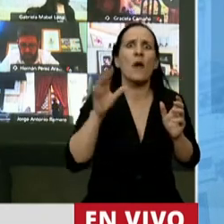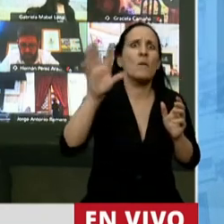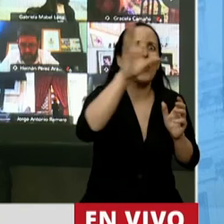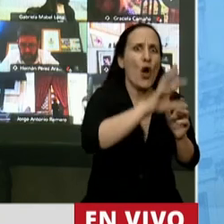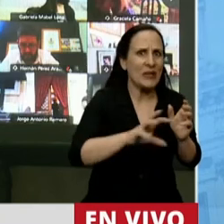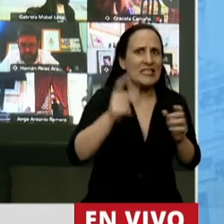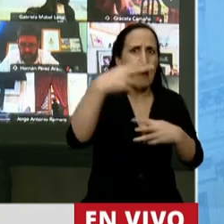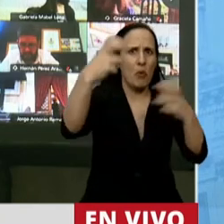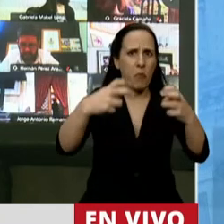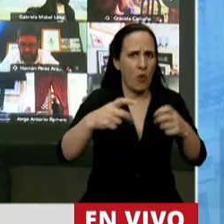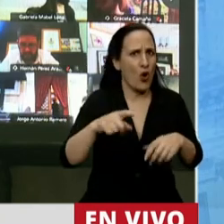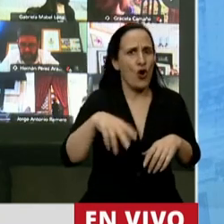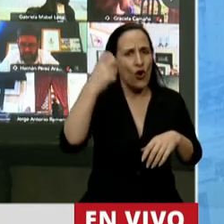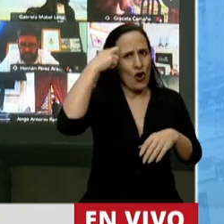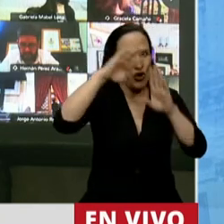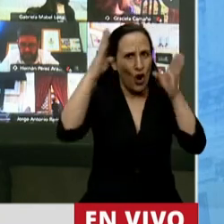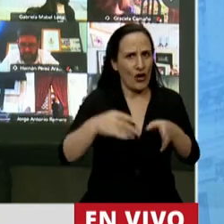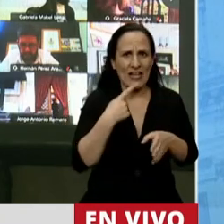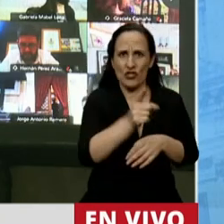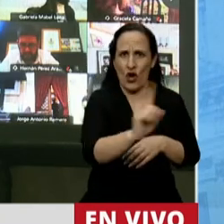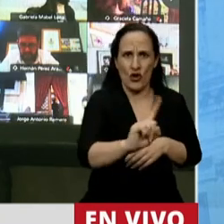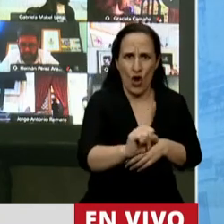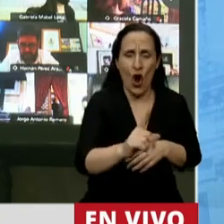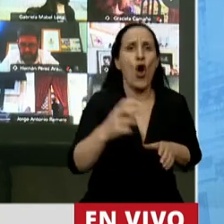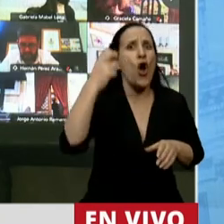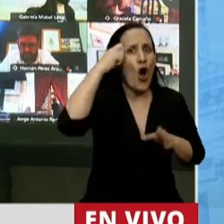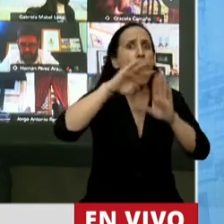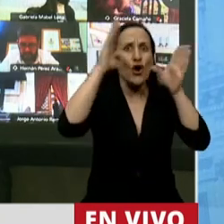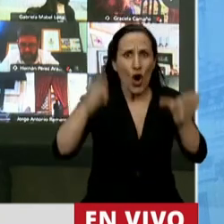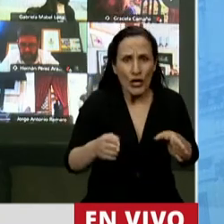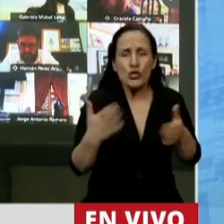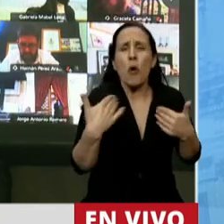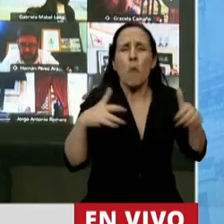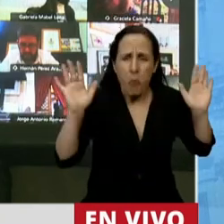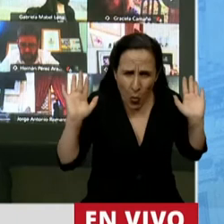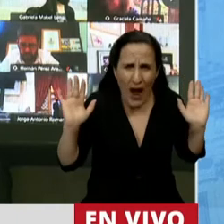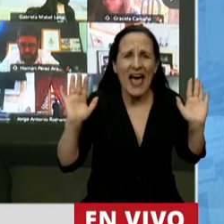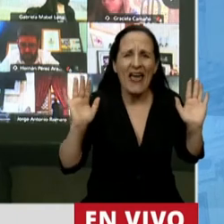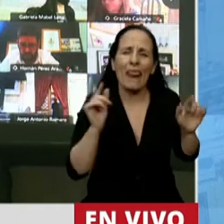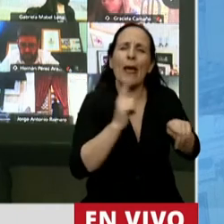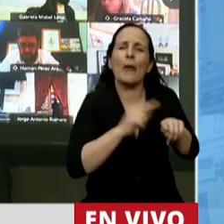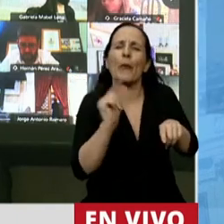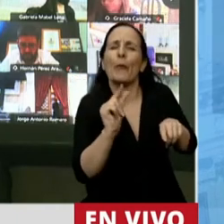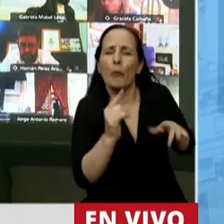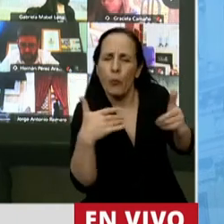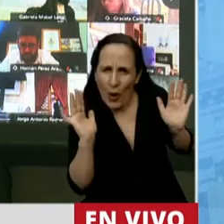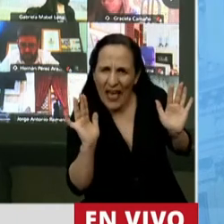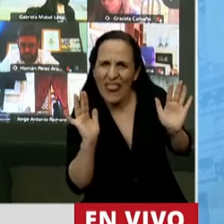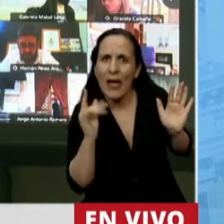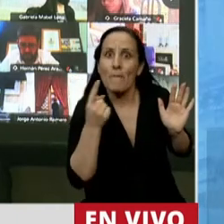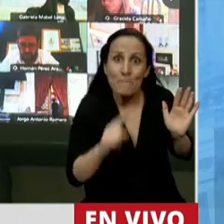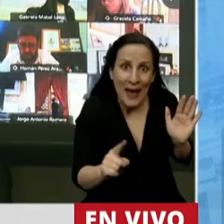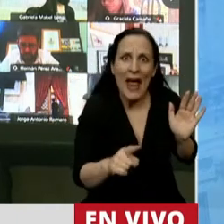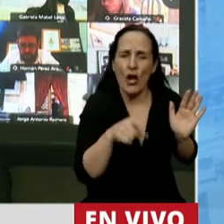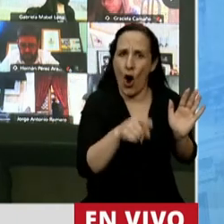provincias, no del Congreso de la Nación. Y si bien el Congreso de la Nación puede ejercer esas atribuciones transitoriamente, eso no